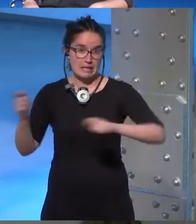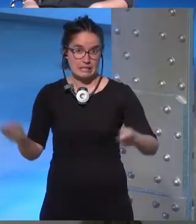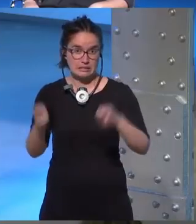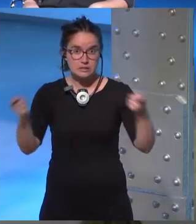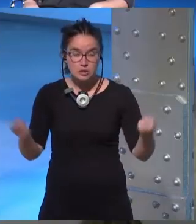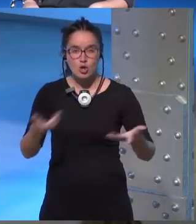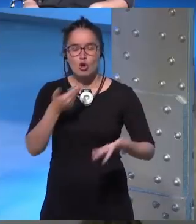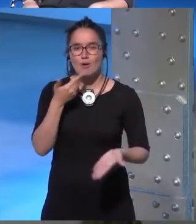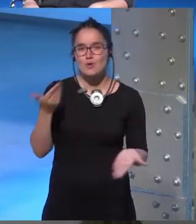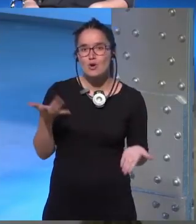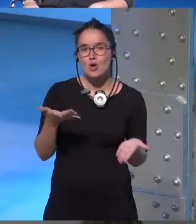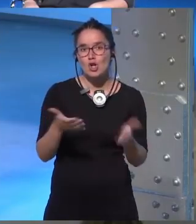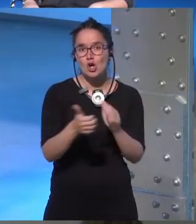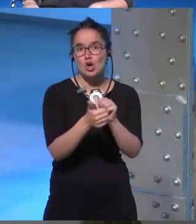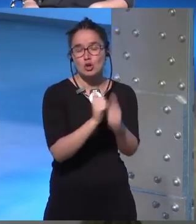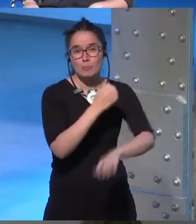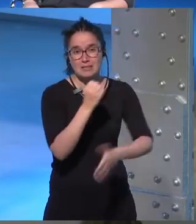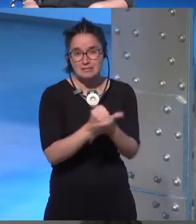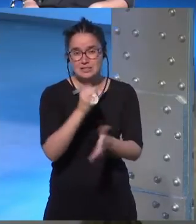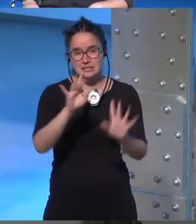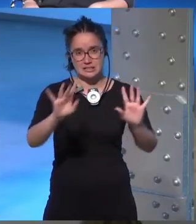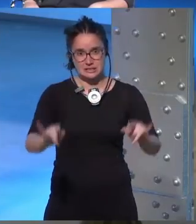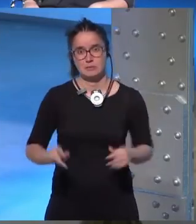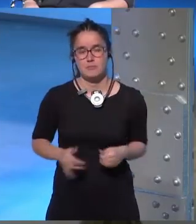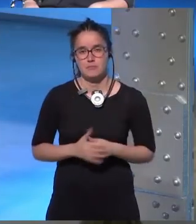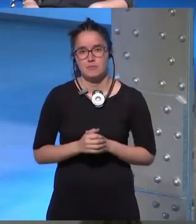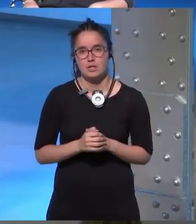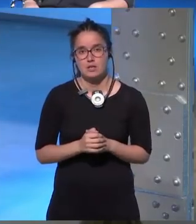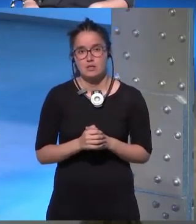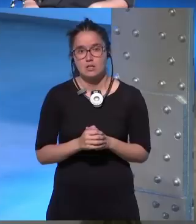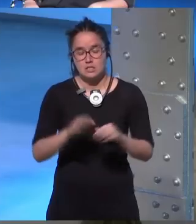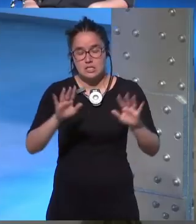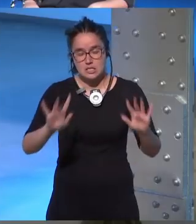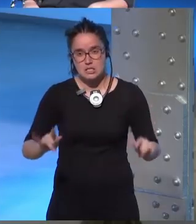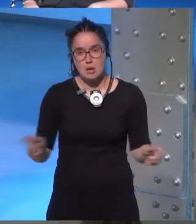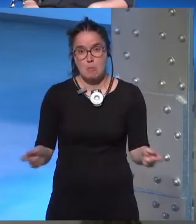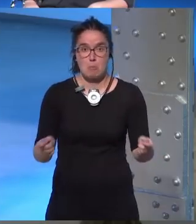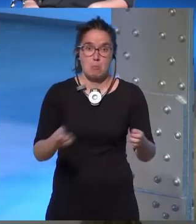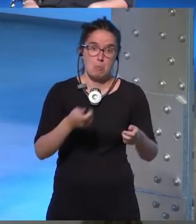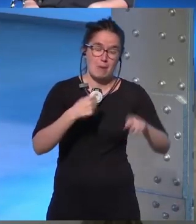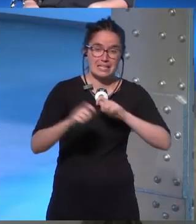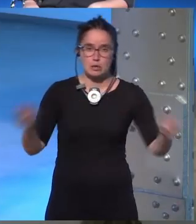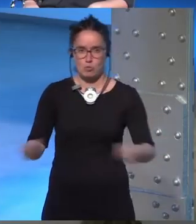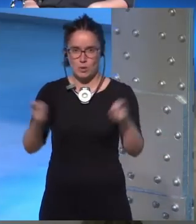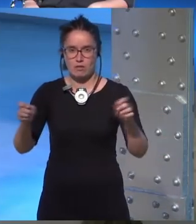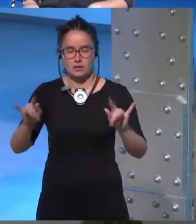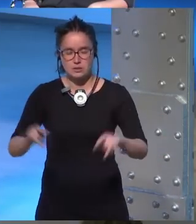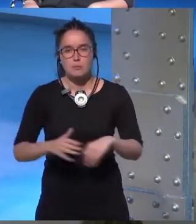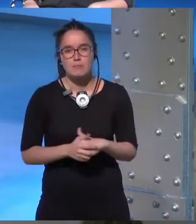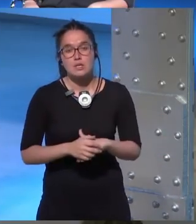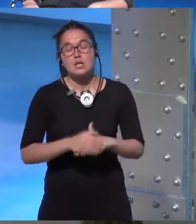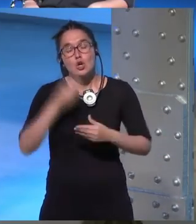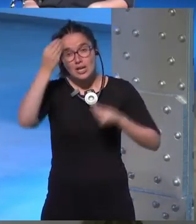como copywriter marketing y advertising enseñar efectivamente marketing y publicidad que creo que sí